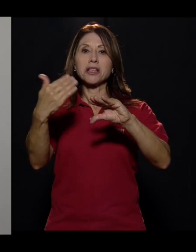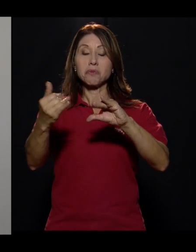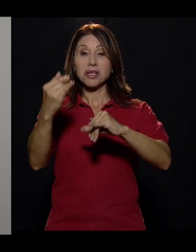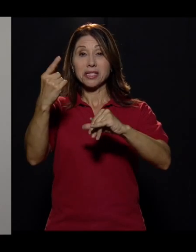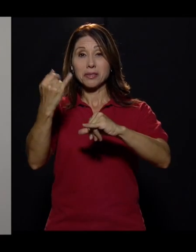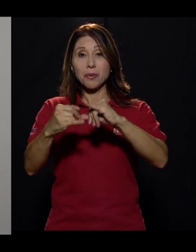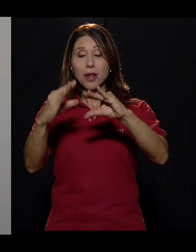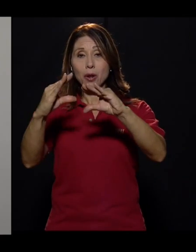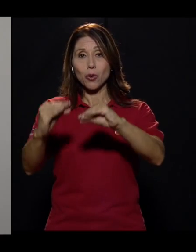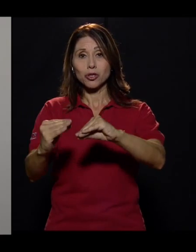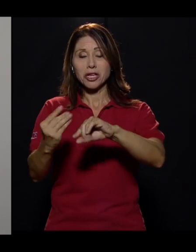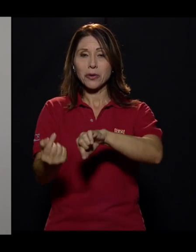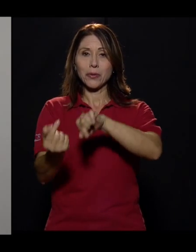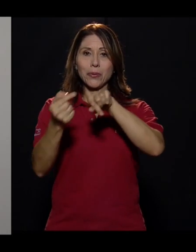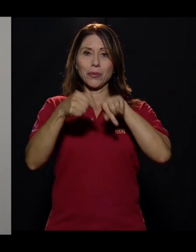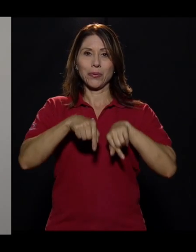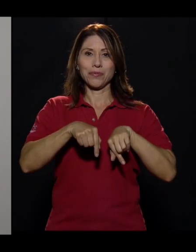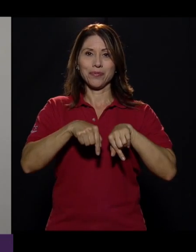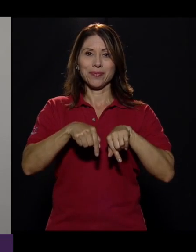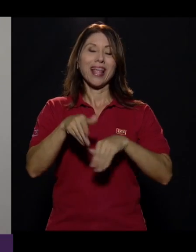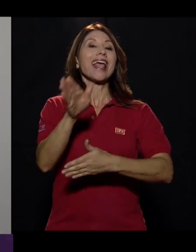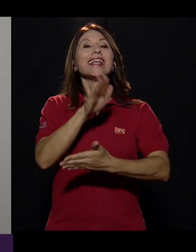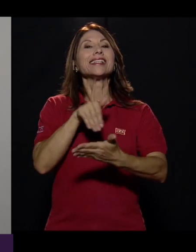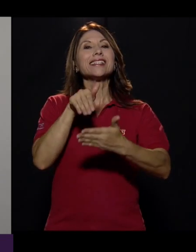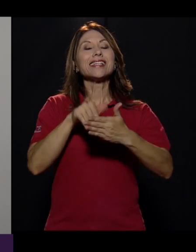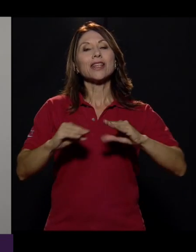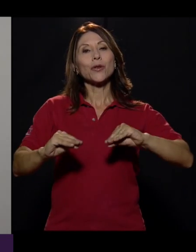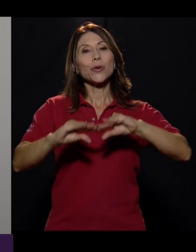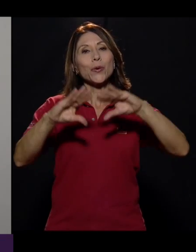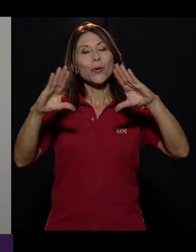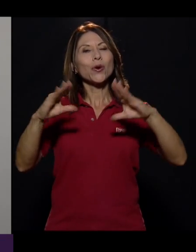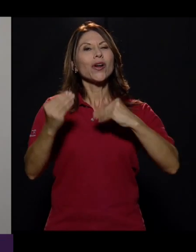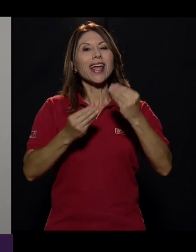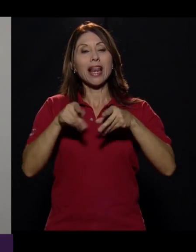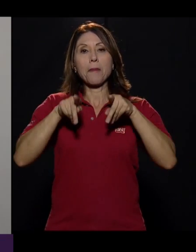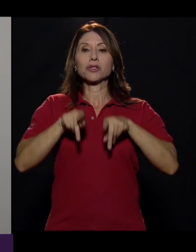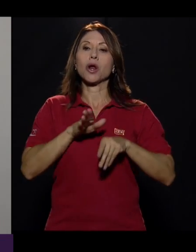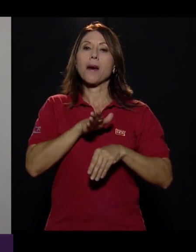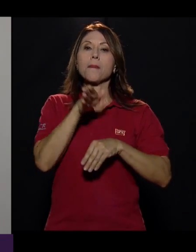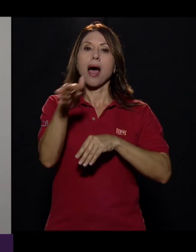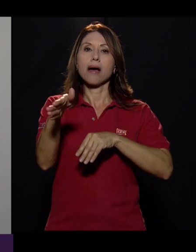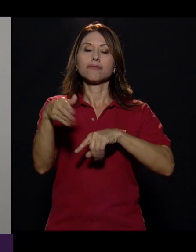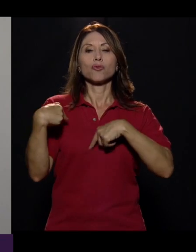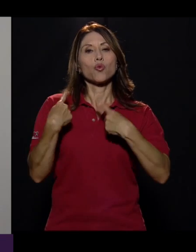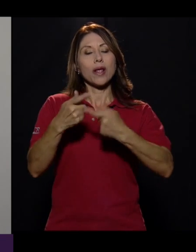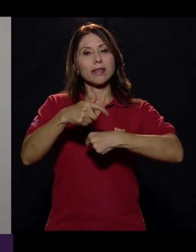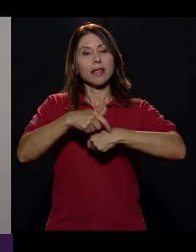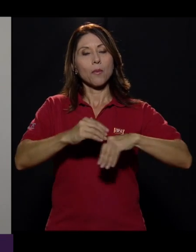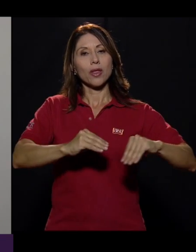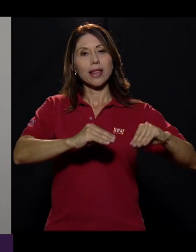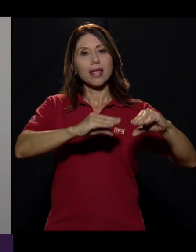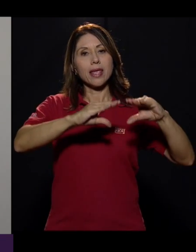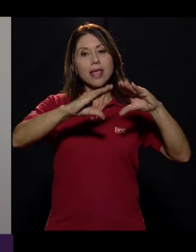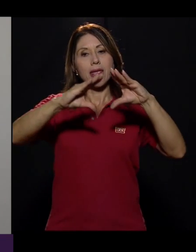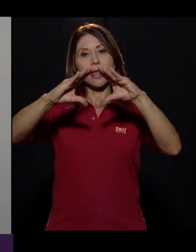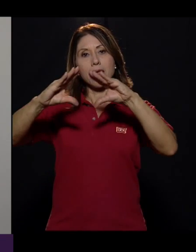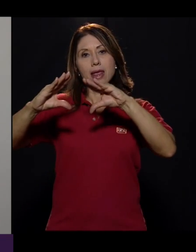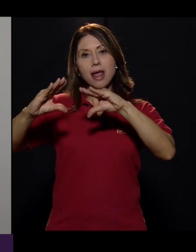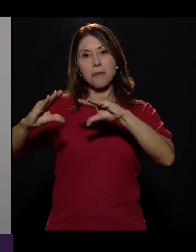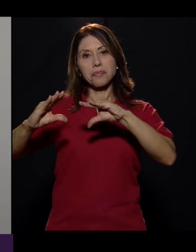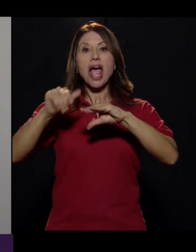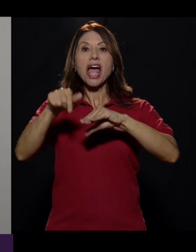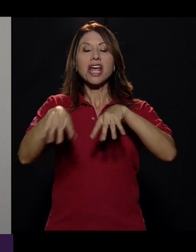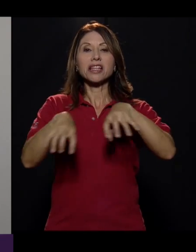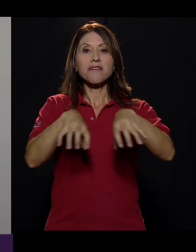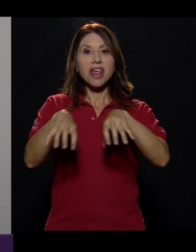Los centros diurnos son lugares donde la persona va en el día. Igual tienen todo un plan y un programa de actividades para que el adulto